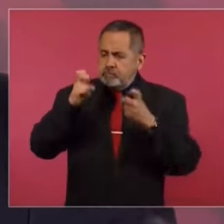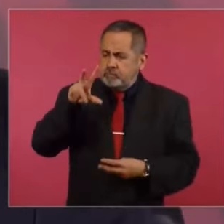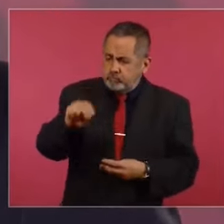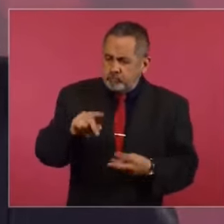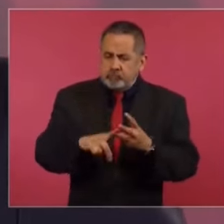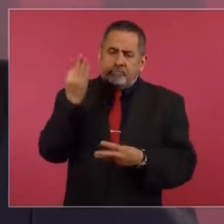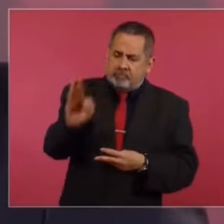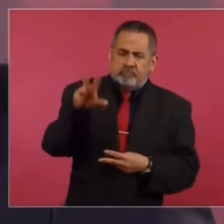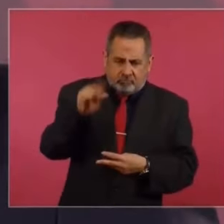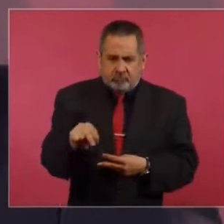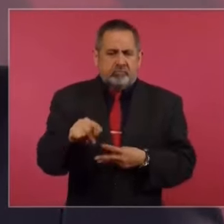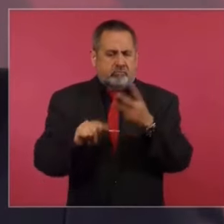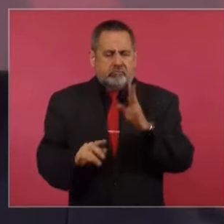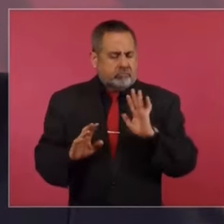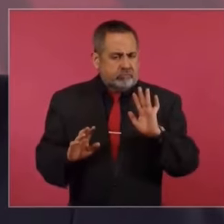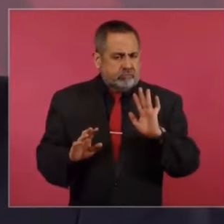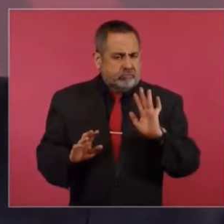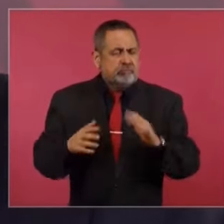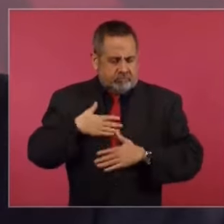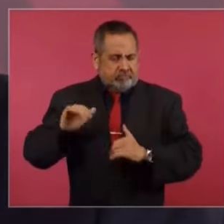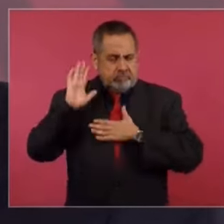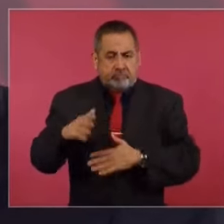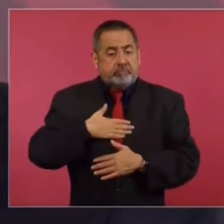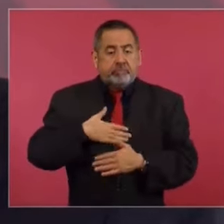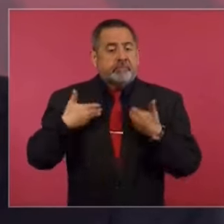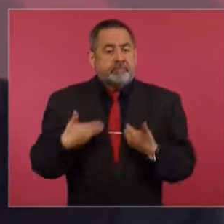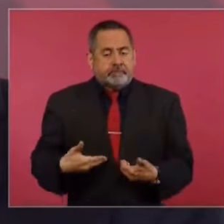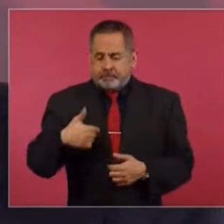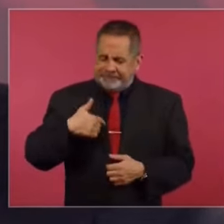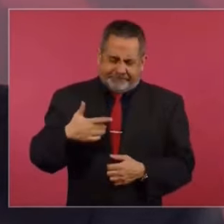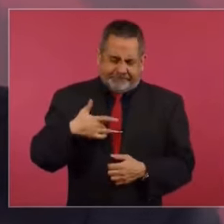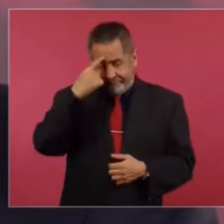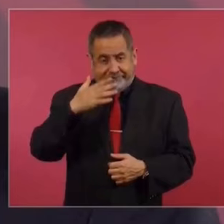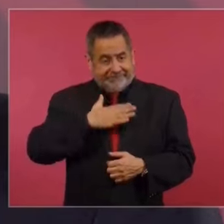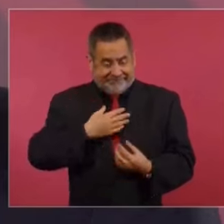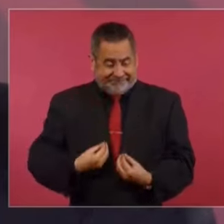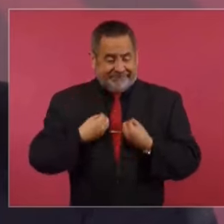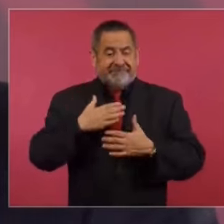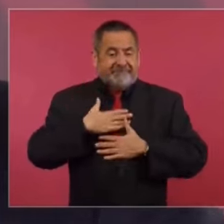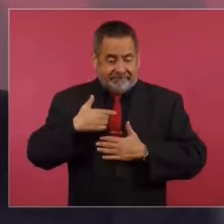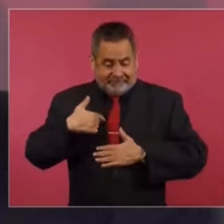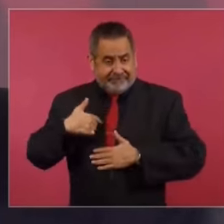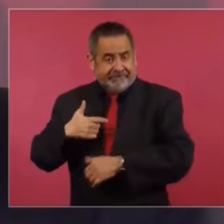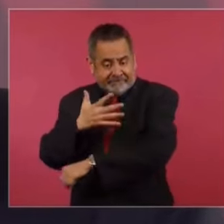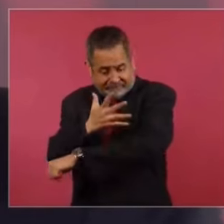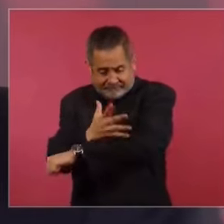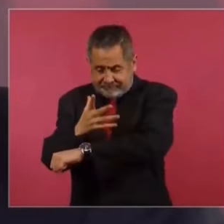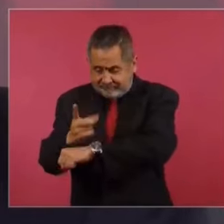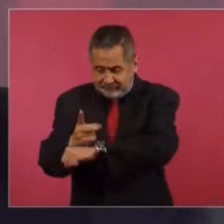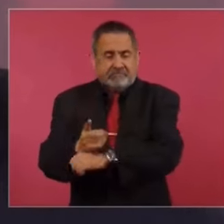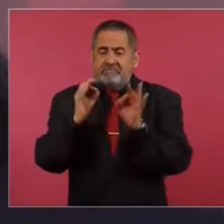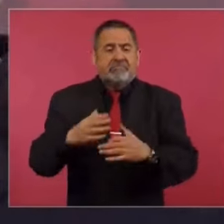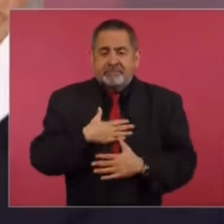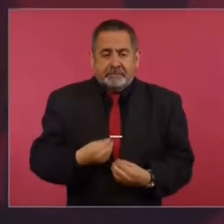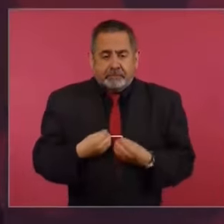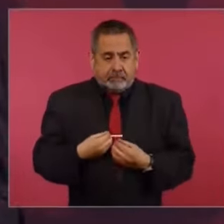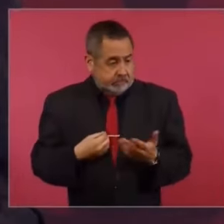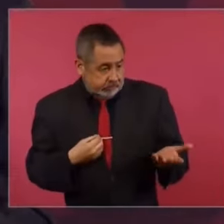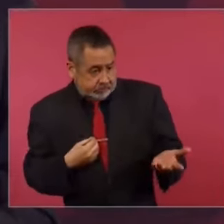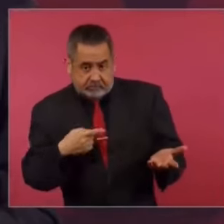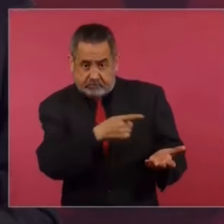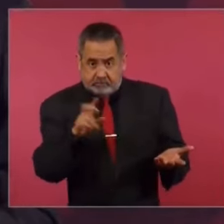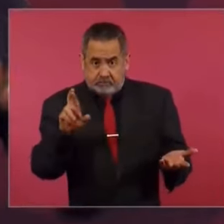de no traicionar al pueblo. En mi caso, lo que estimo más importante en mi vida es la honestidad. Pero si él